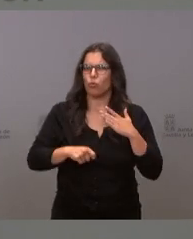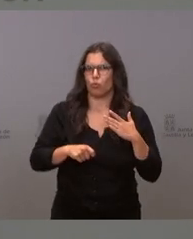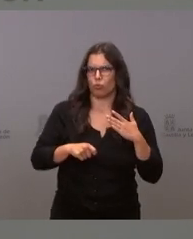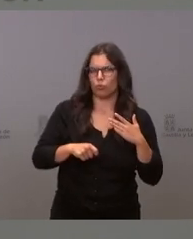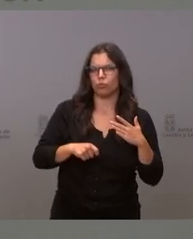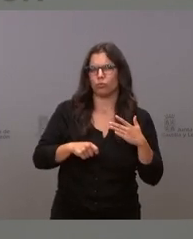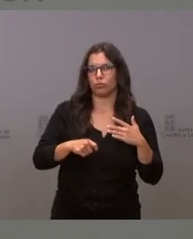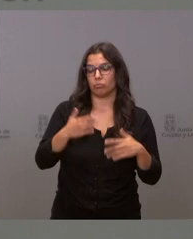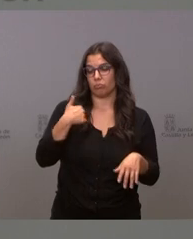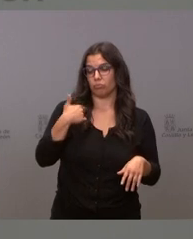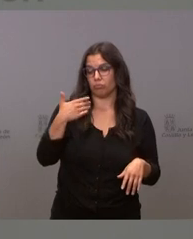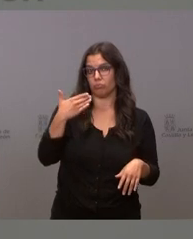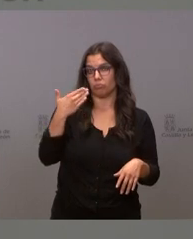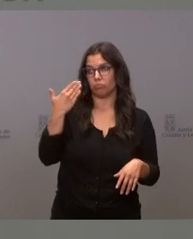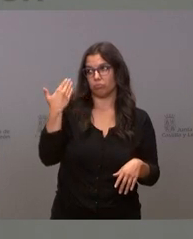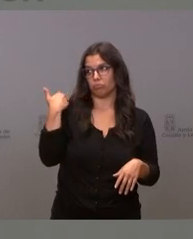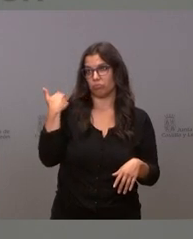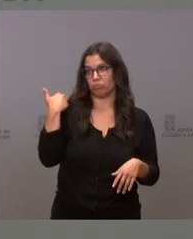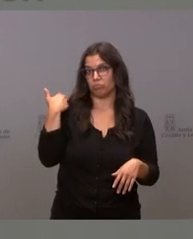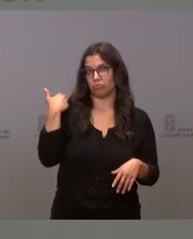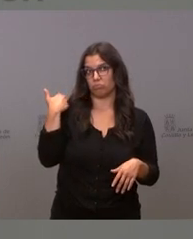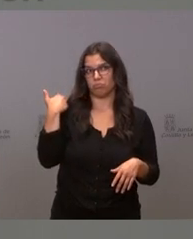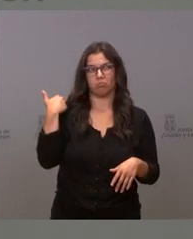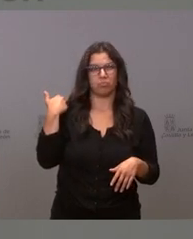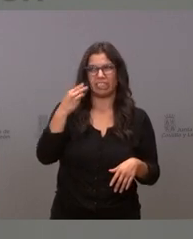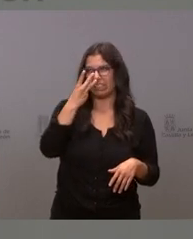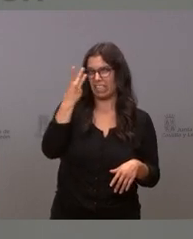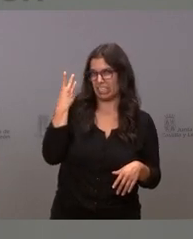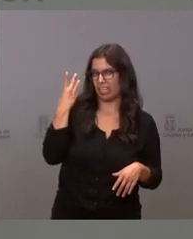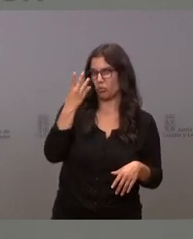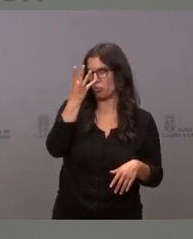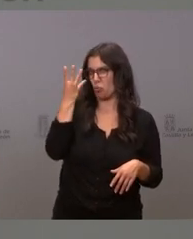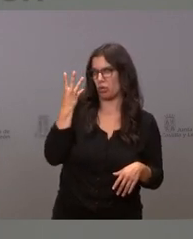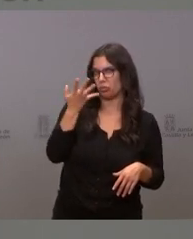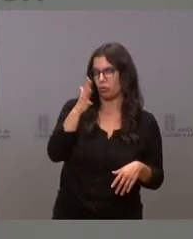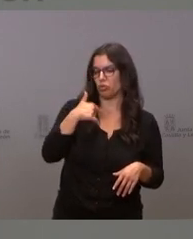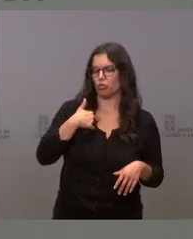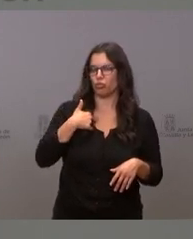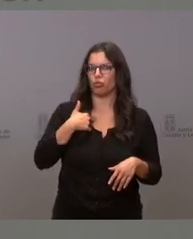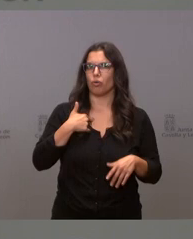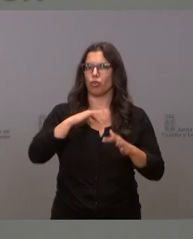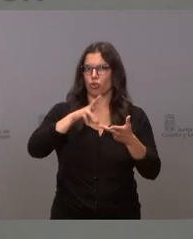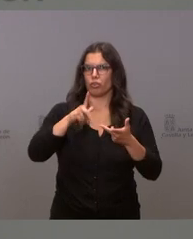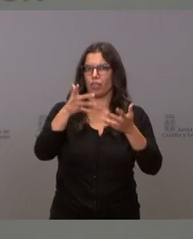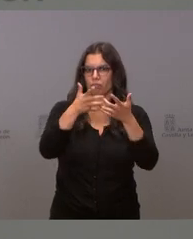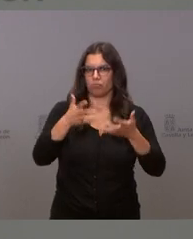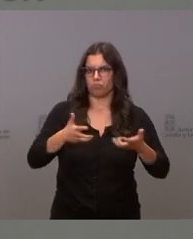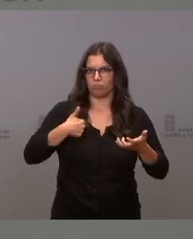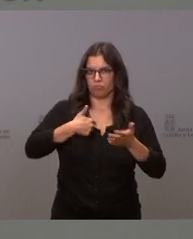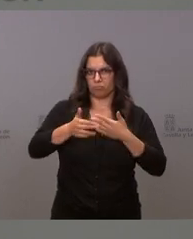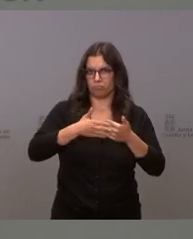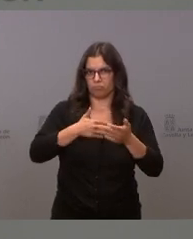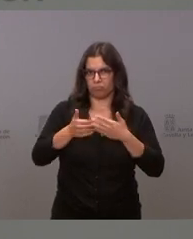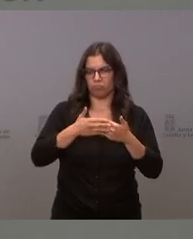yo hace no recuerdo ya son tres años o cuatro escribí un artículo en un medio local que se llamaba Un silencio